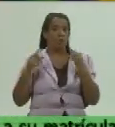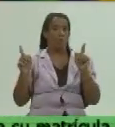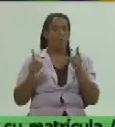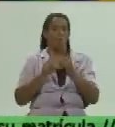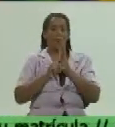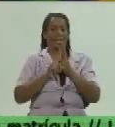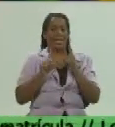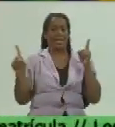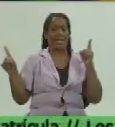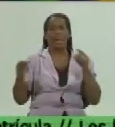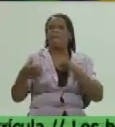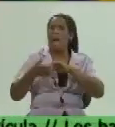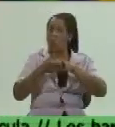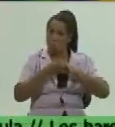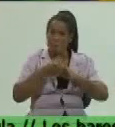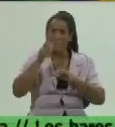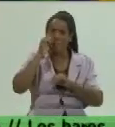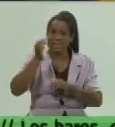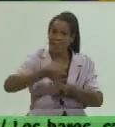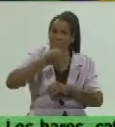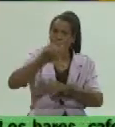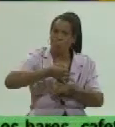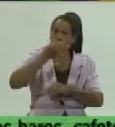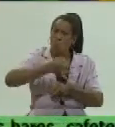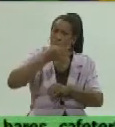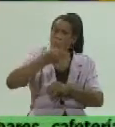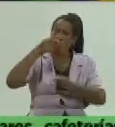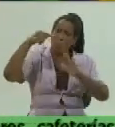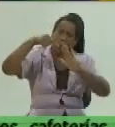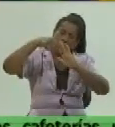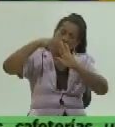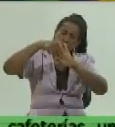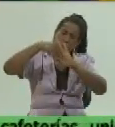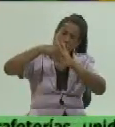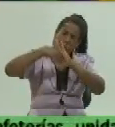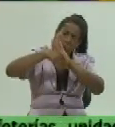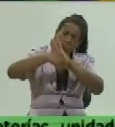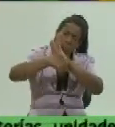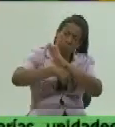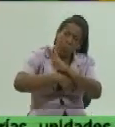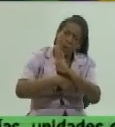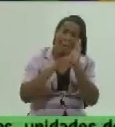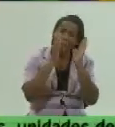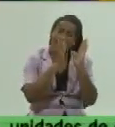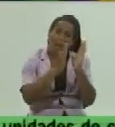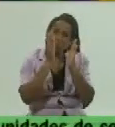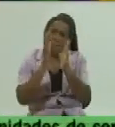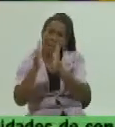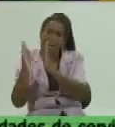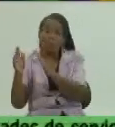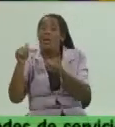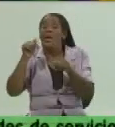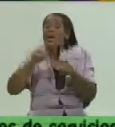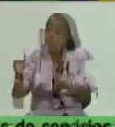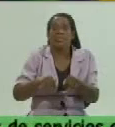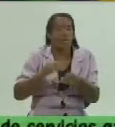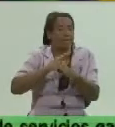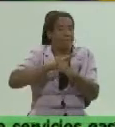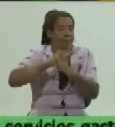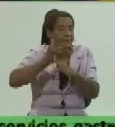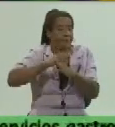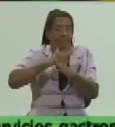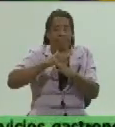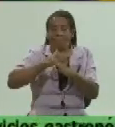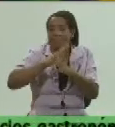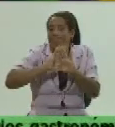los compañeros han explicado detalladamente los distintos pasos y demás pero yo creo que ese es el concepto que todo